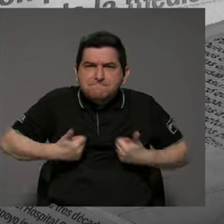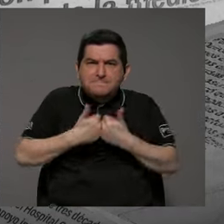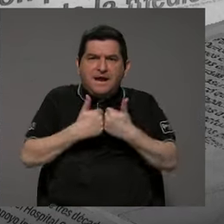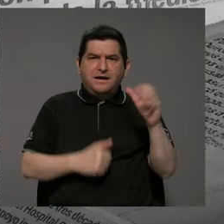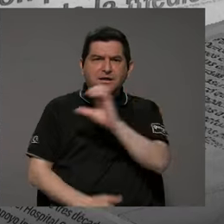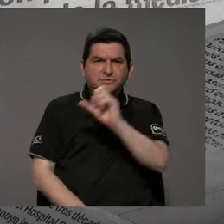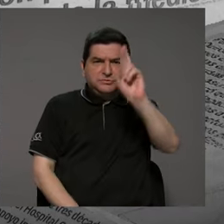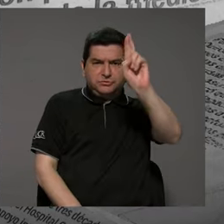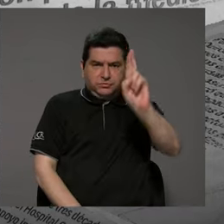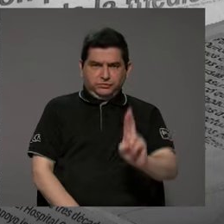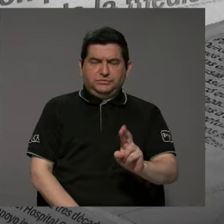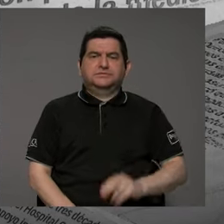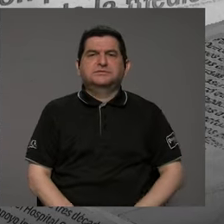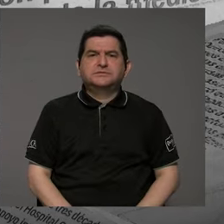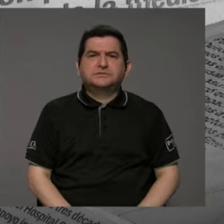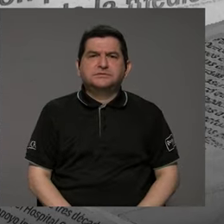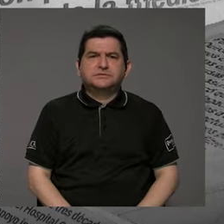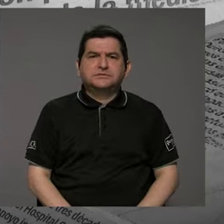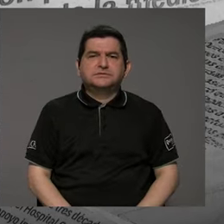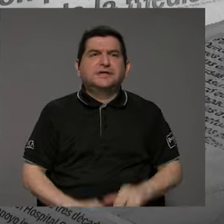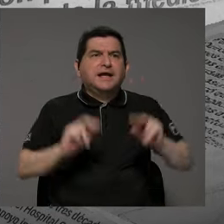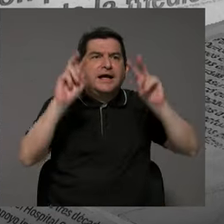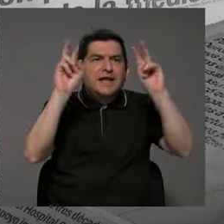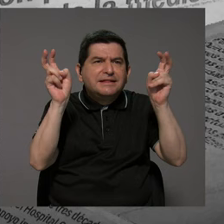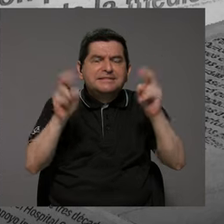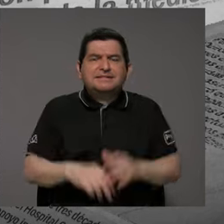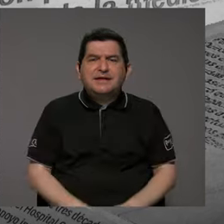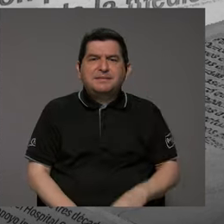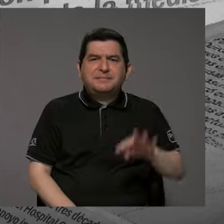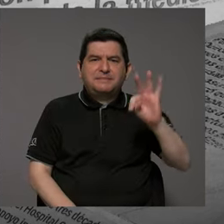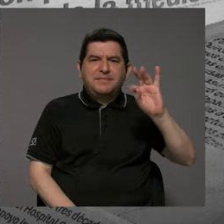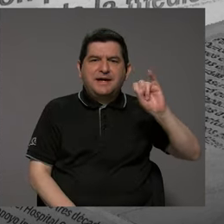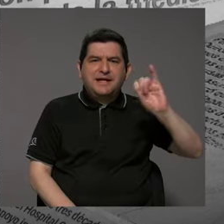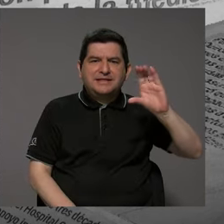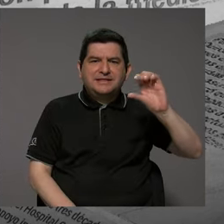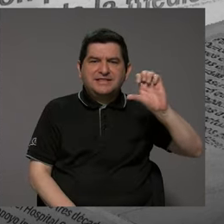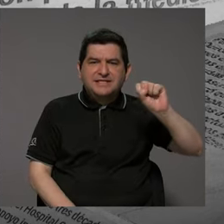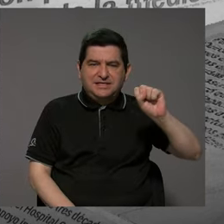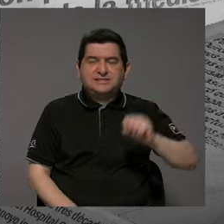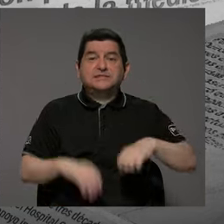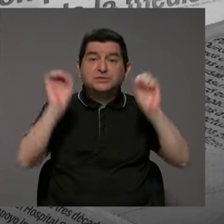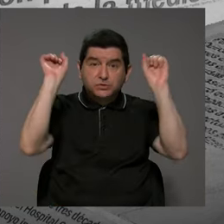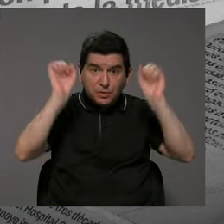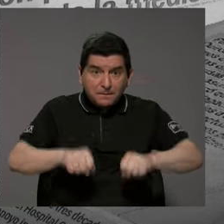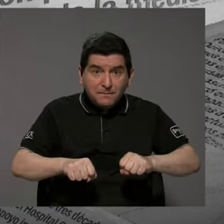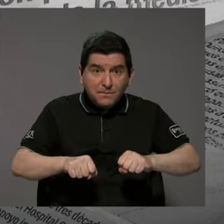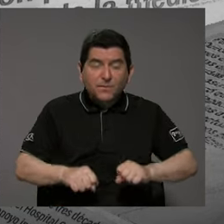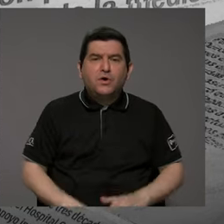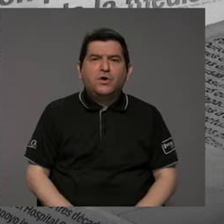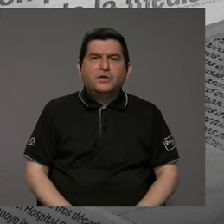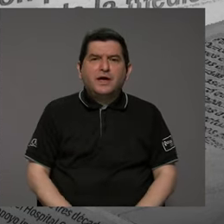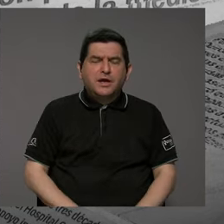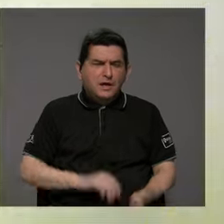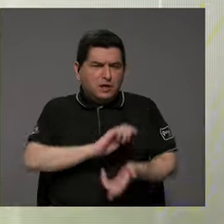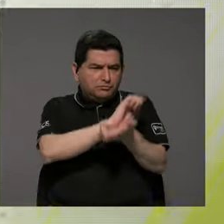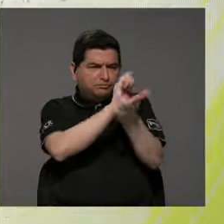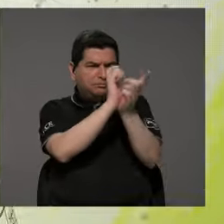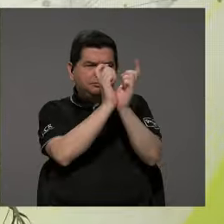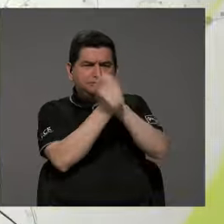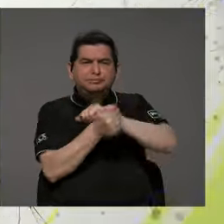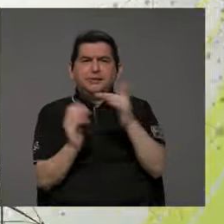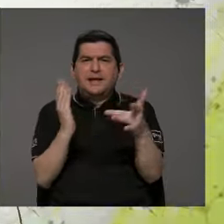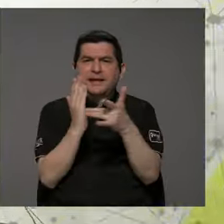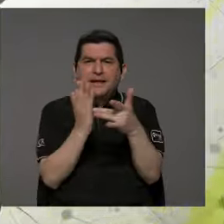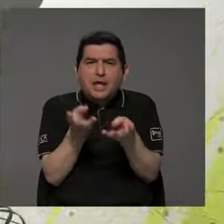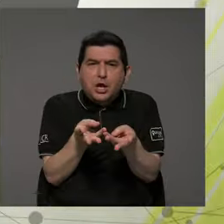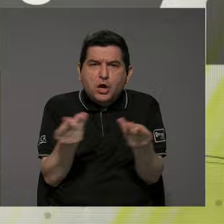tiene Costa Rica en materia de TICS para lograr una transición tecnológica que